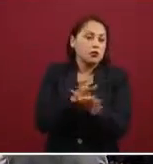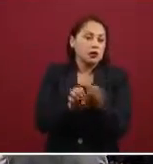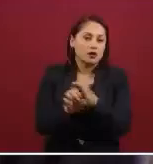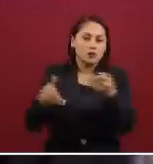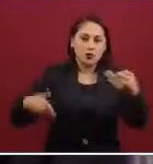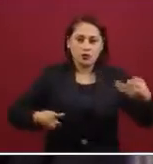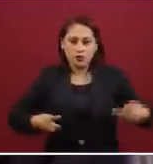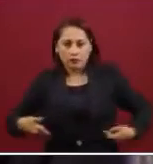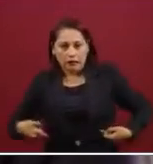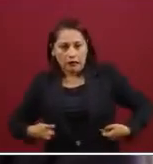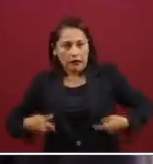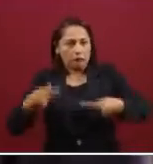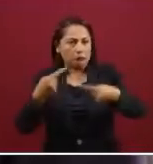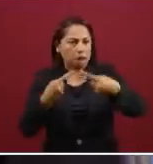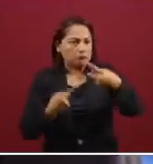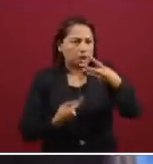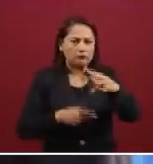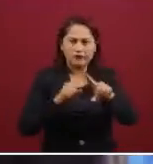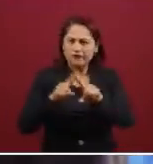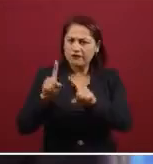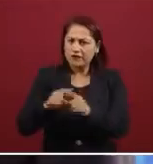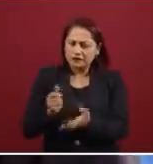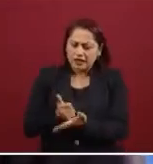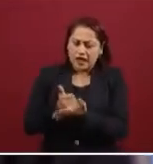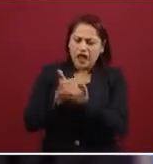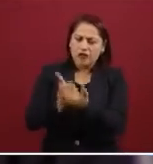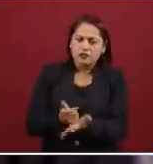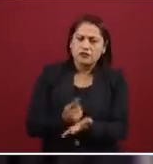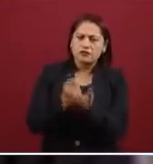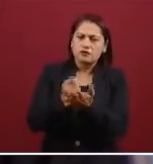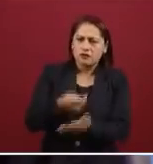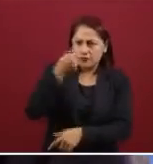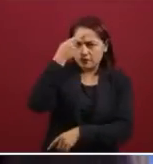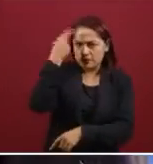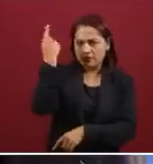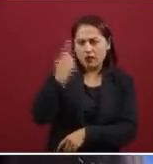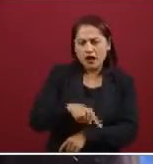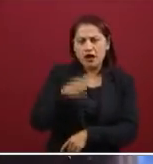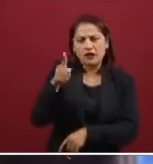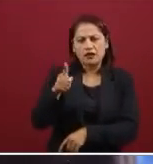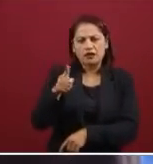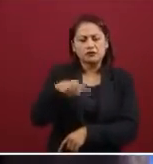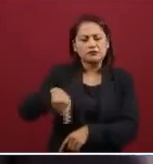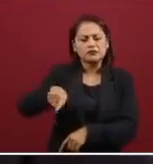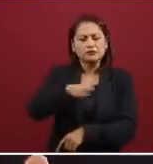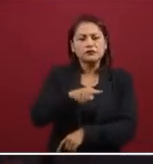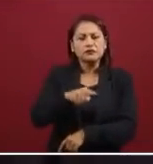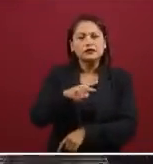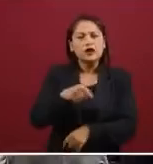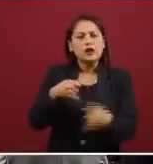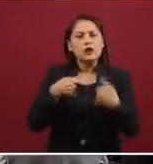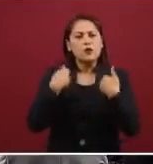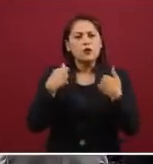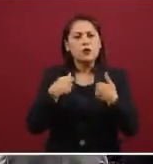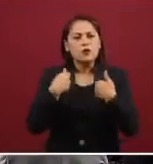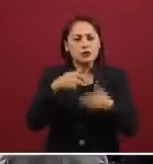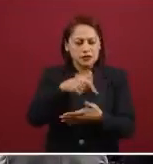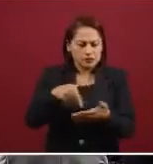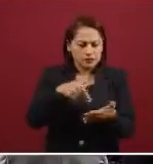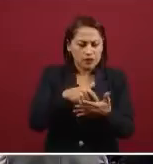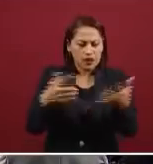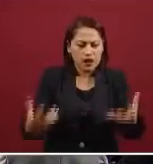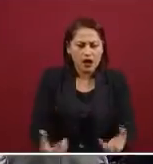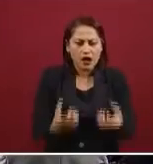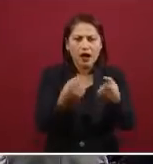en fin, incluso talleres de ajedrez para ocupar el espacio público y volver a recuperar